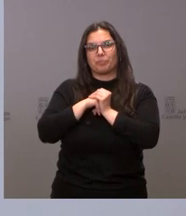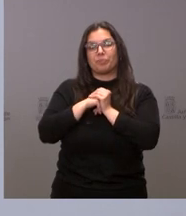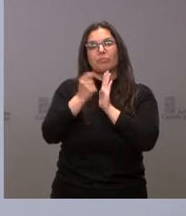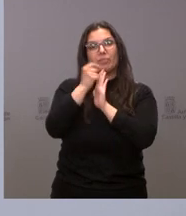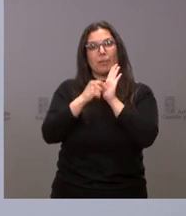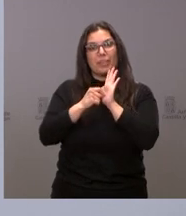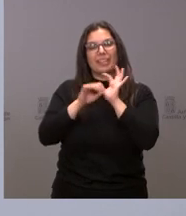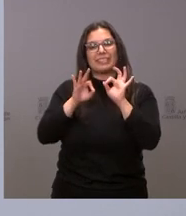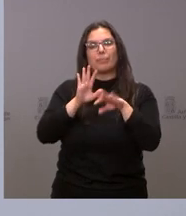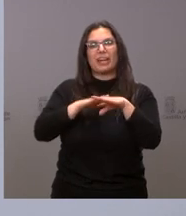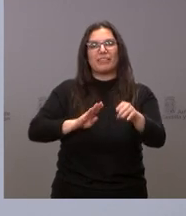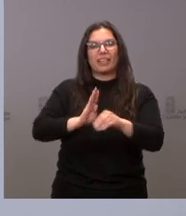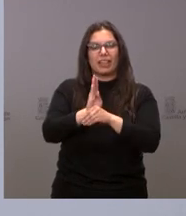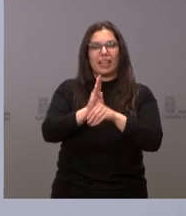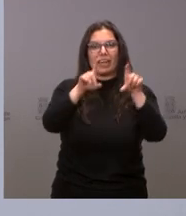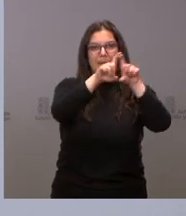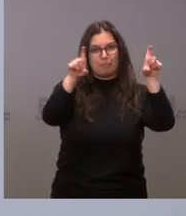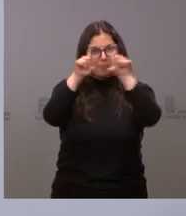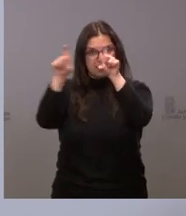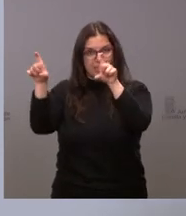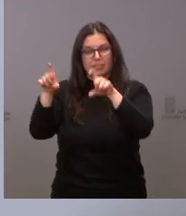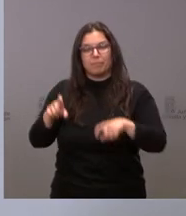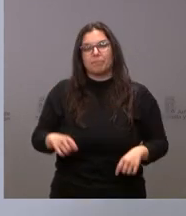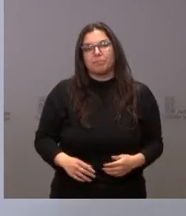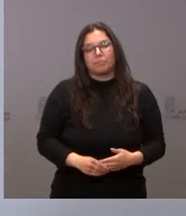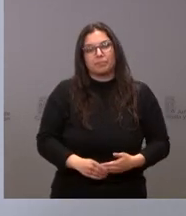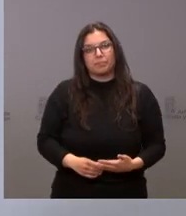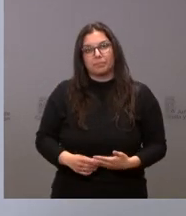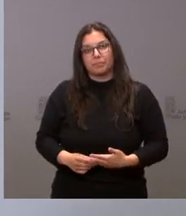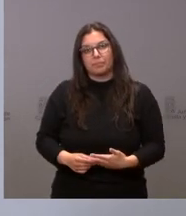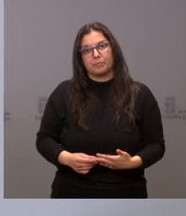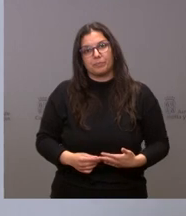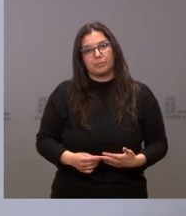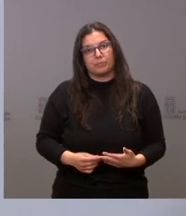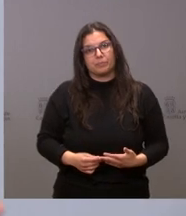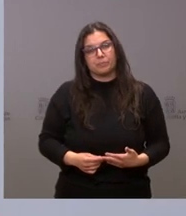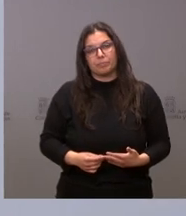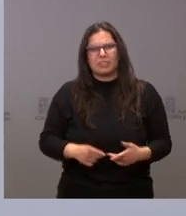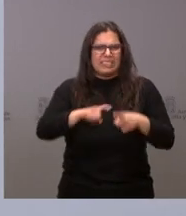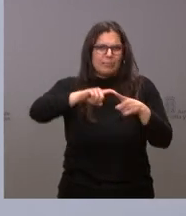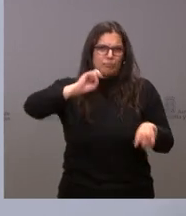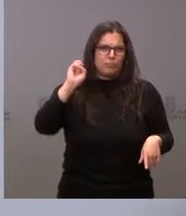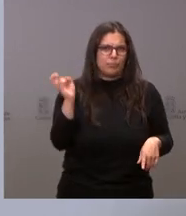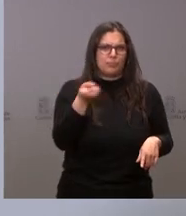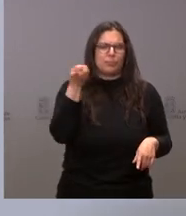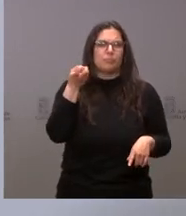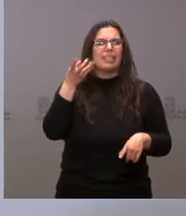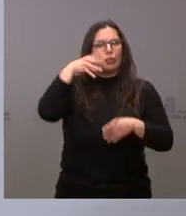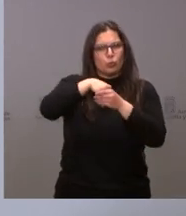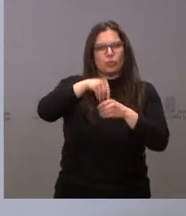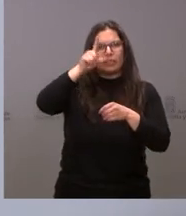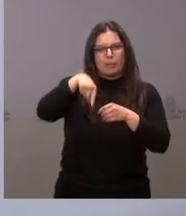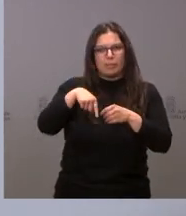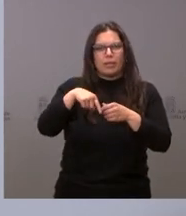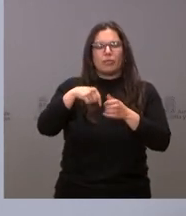medidas de financiación empresarial de todo tipo, incluyendo línea de